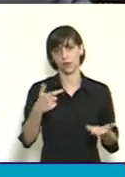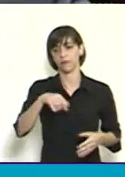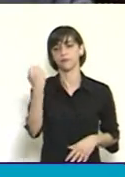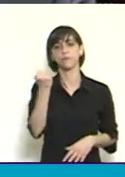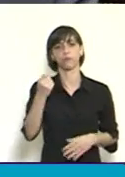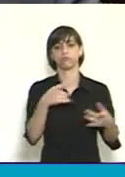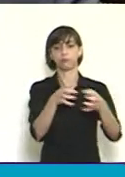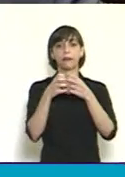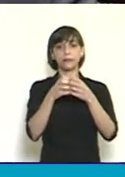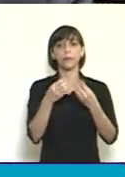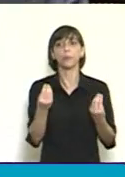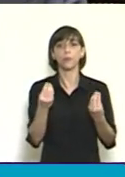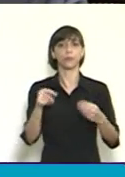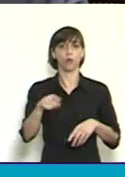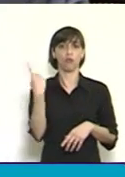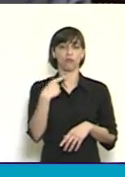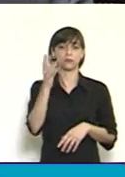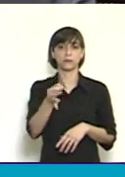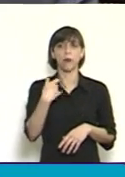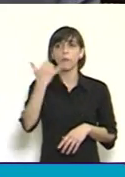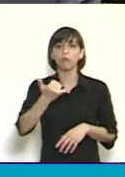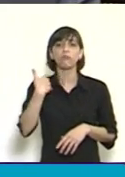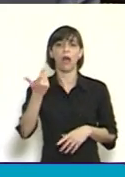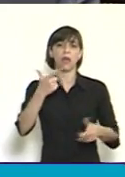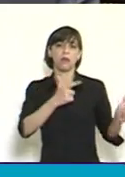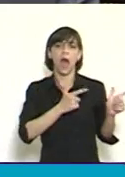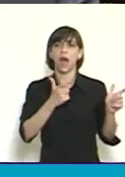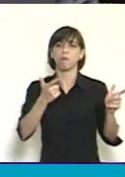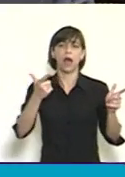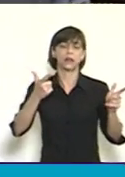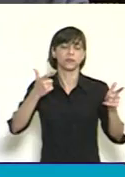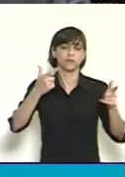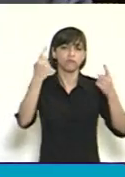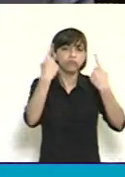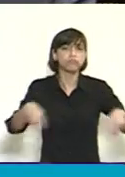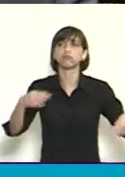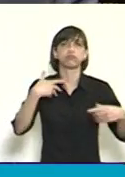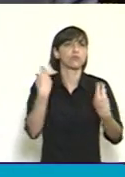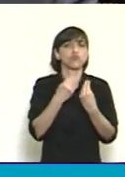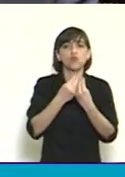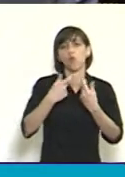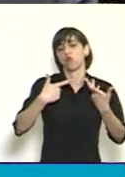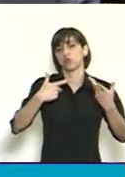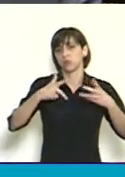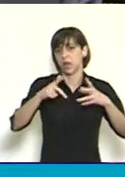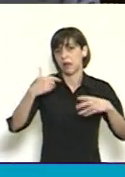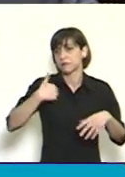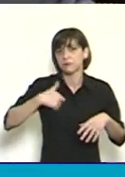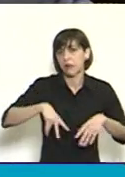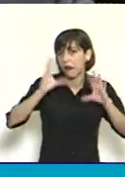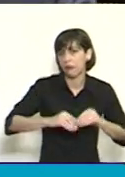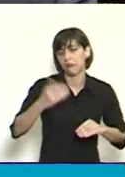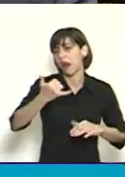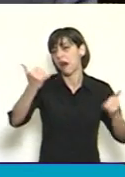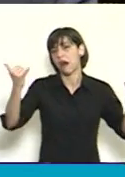ilegal de armas, es un fenómeno internacional, es un fenómeno ligado a otras economías del delito, es un fenómeno muy